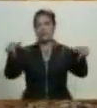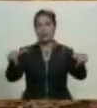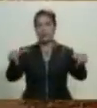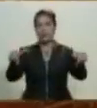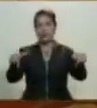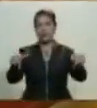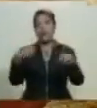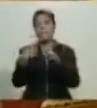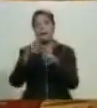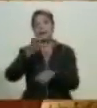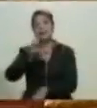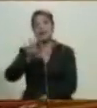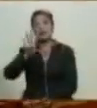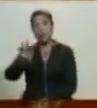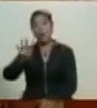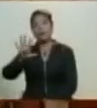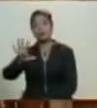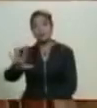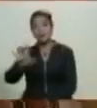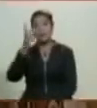545